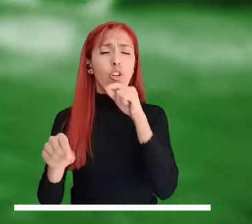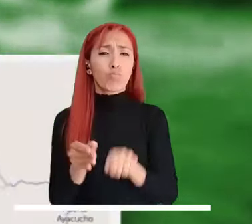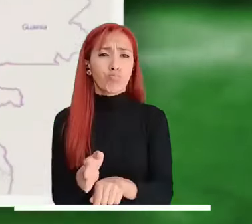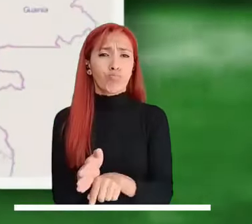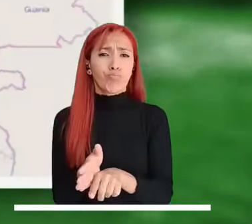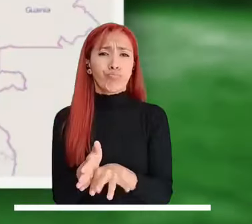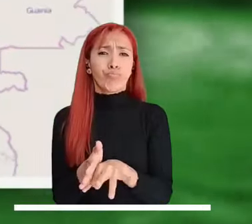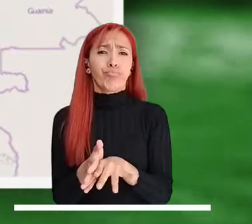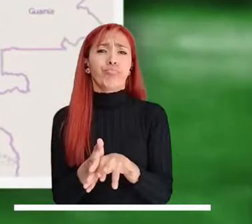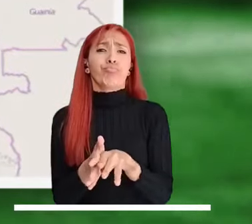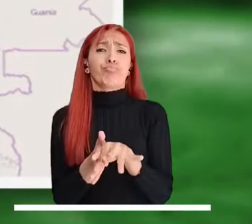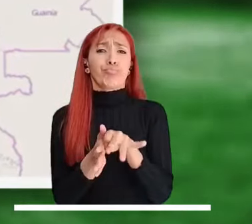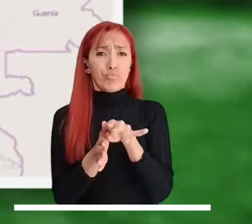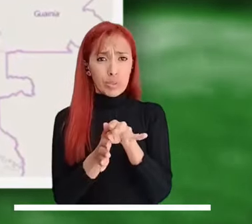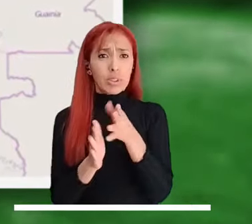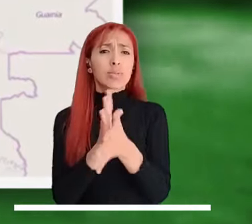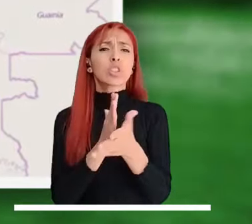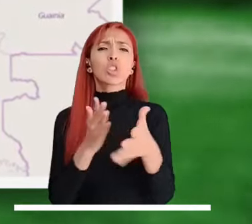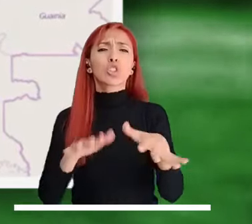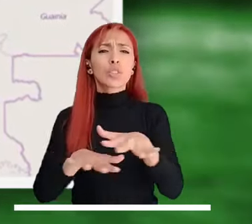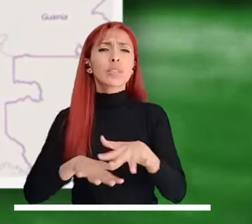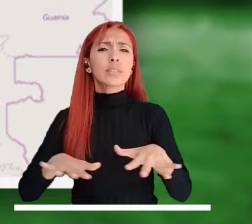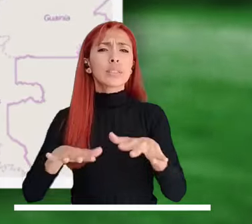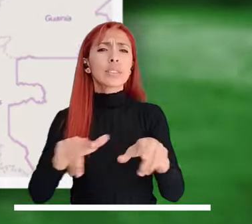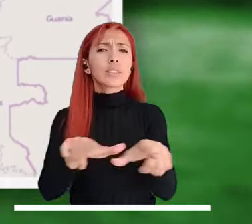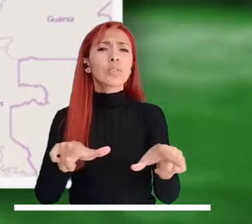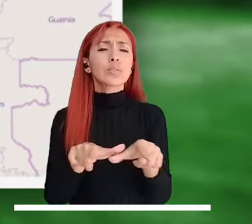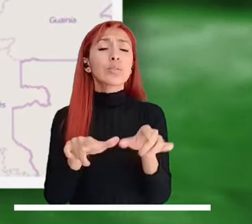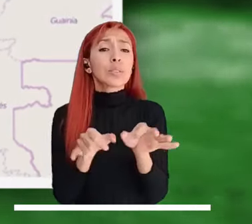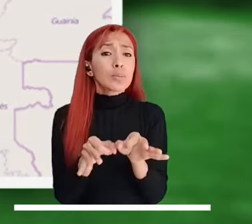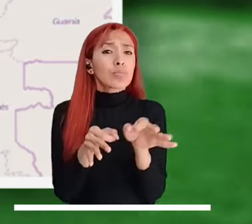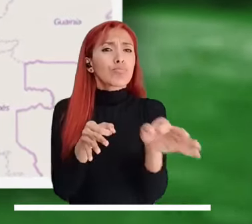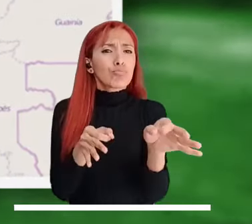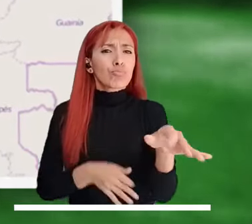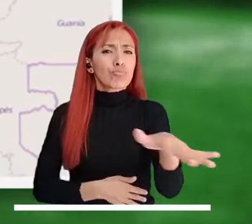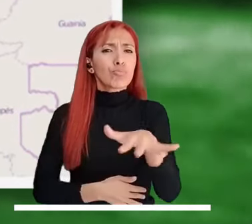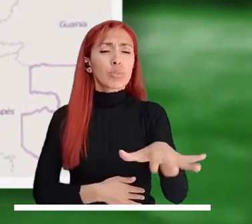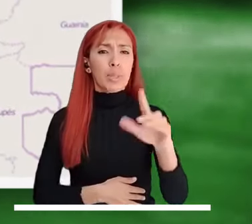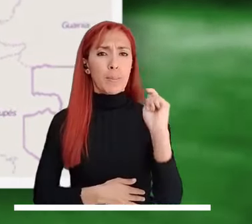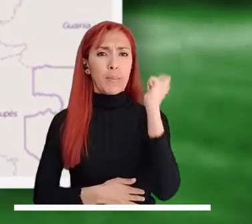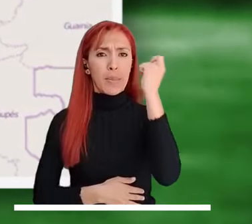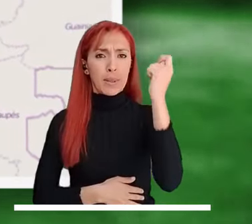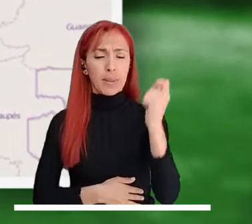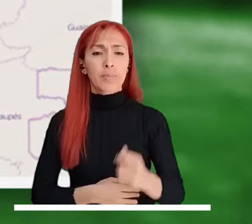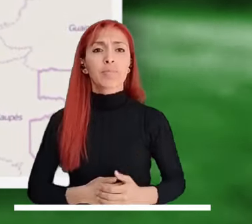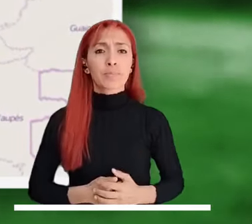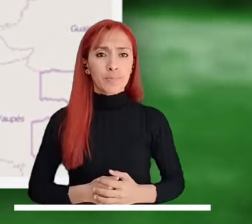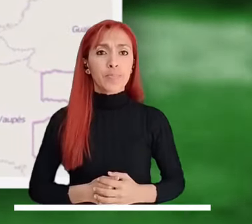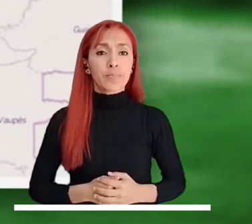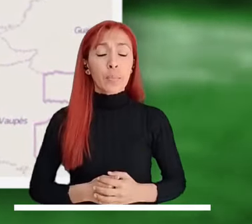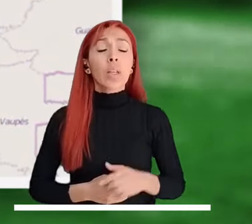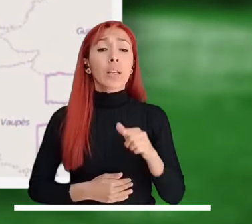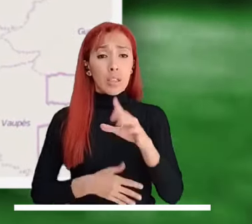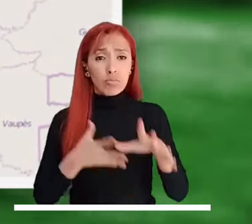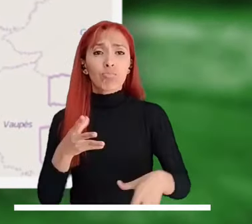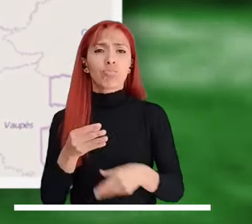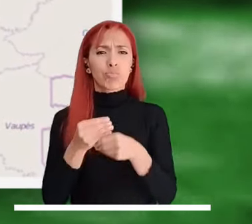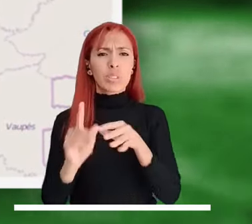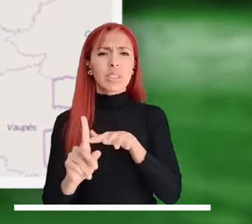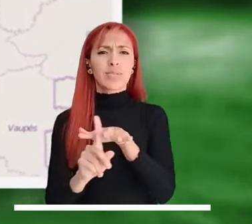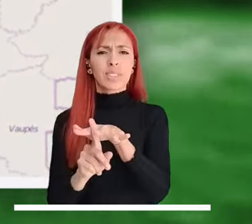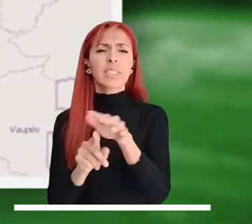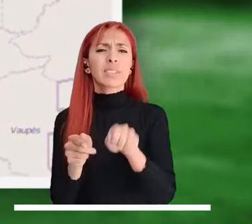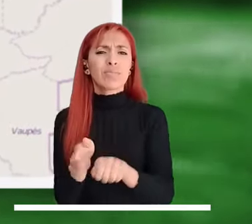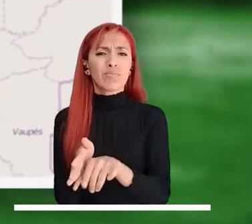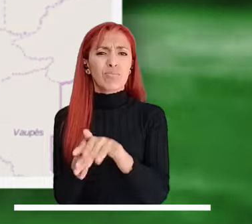activas. Alerta roja por la creciente registrada en el sector Cacayal del municipio de Lejanías, Meta.